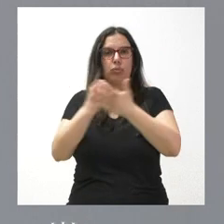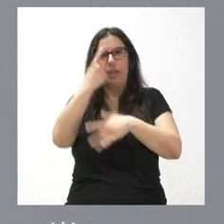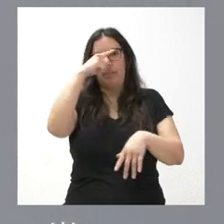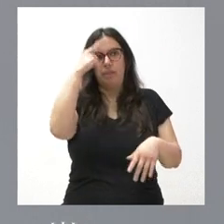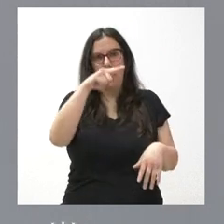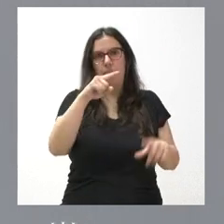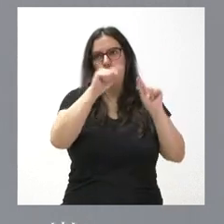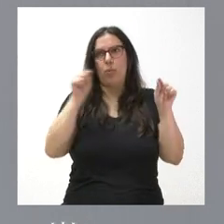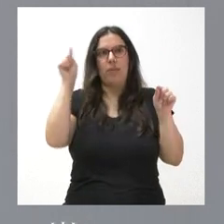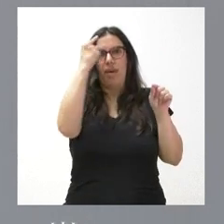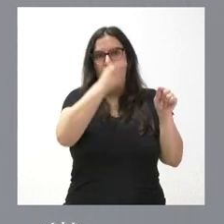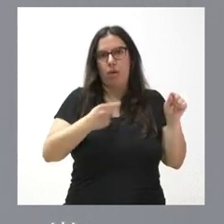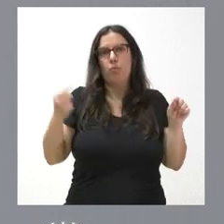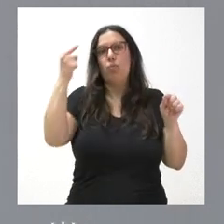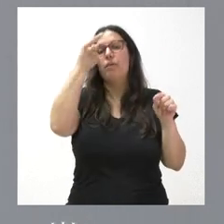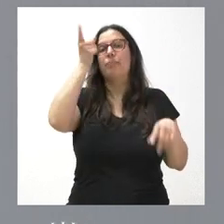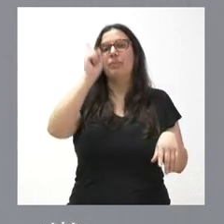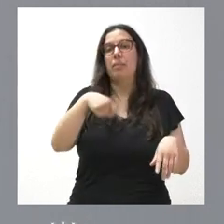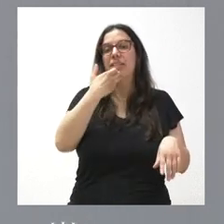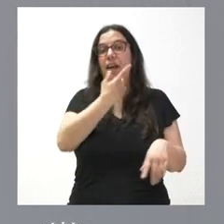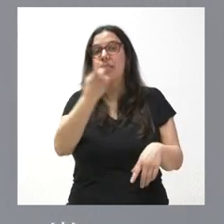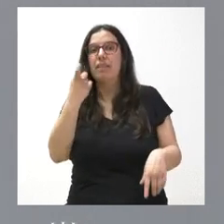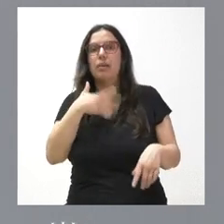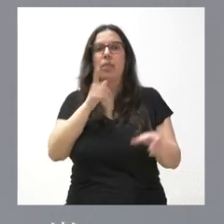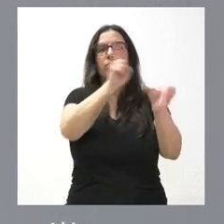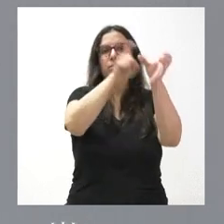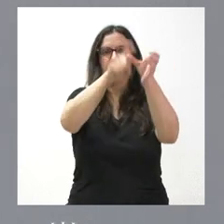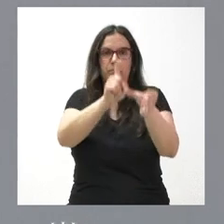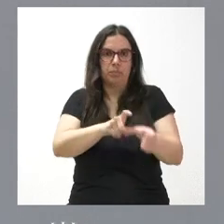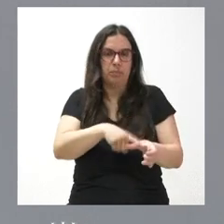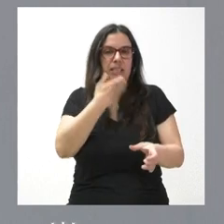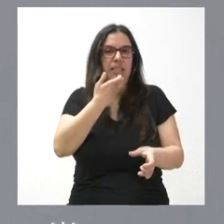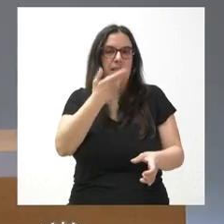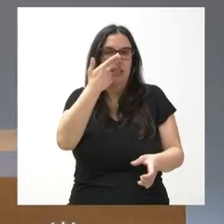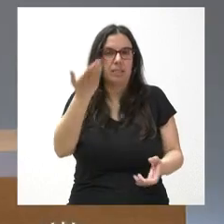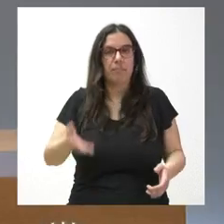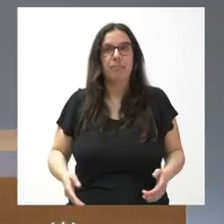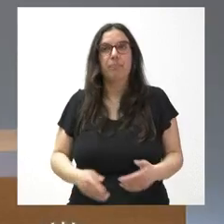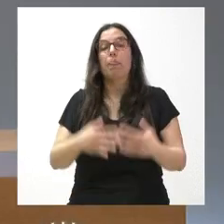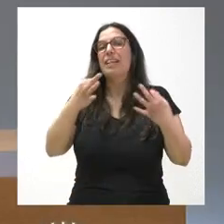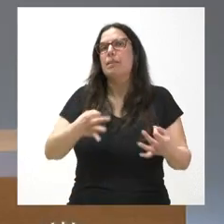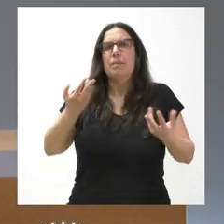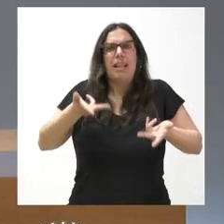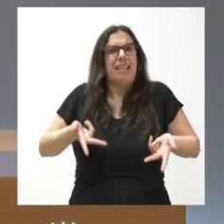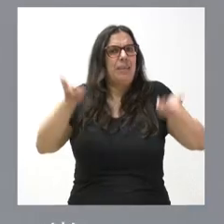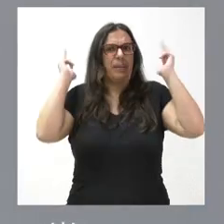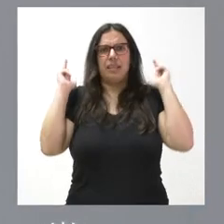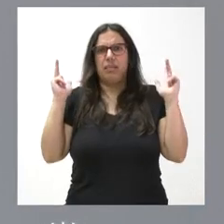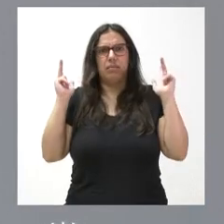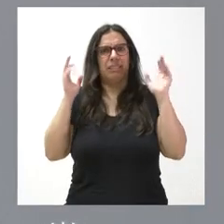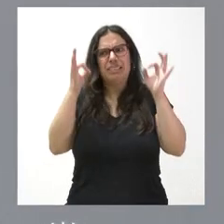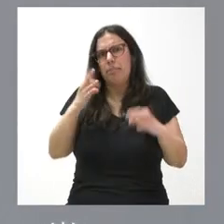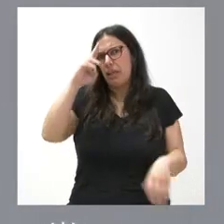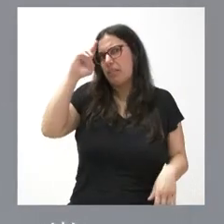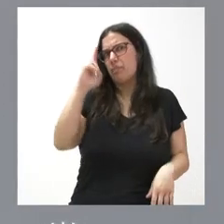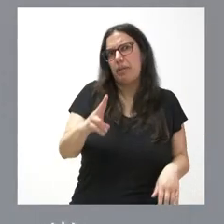cada una de las provincias y para que, el caso de que sea necesario, se puedan apuntar a las mismas si lo estiman oportuno. Siempre desde la libertad, siempre desde el respeto